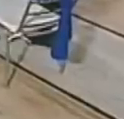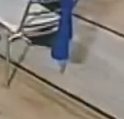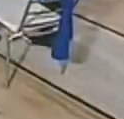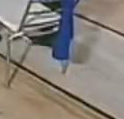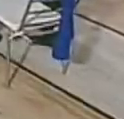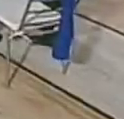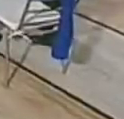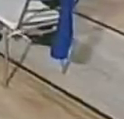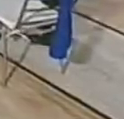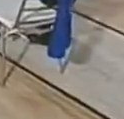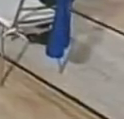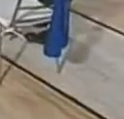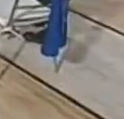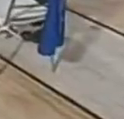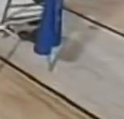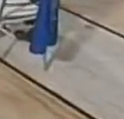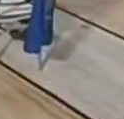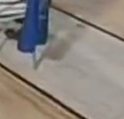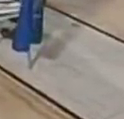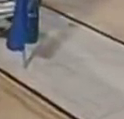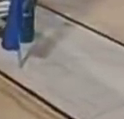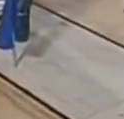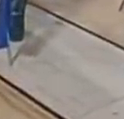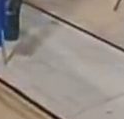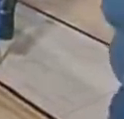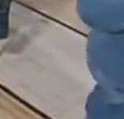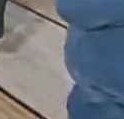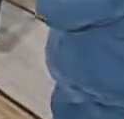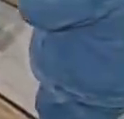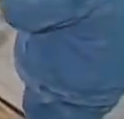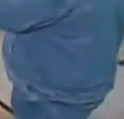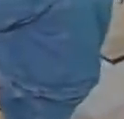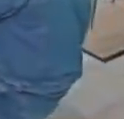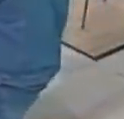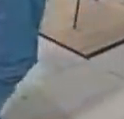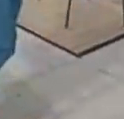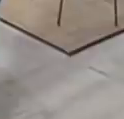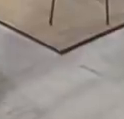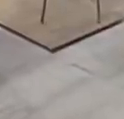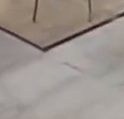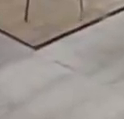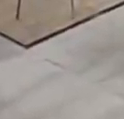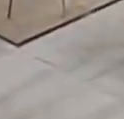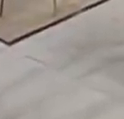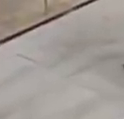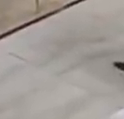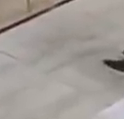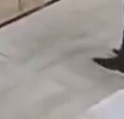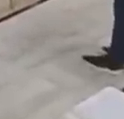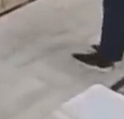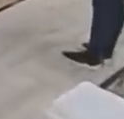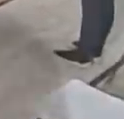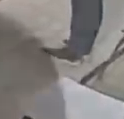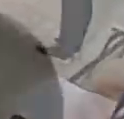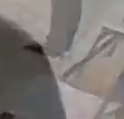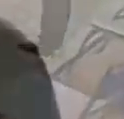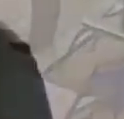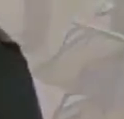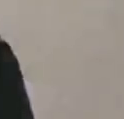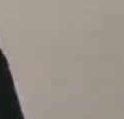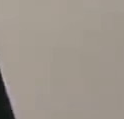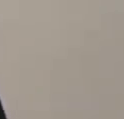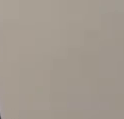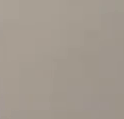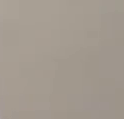cuatro nuevos puntos de esta agenda orgánica de trabajo relacionadas con la formación la autogestión también